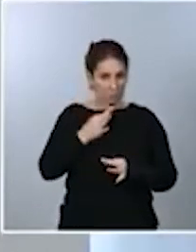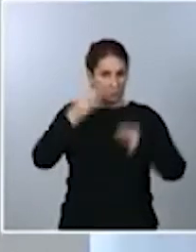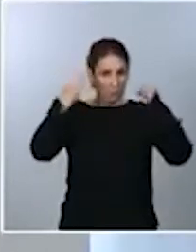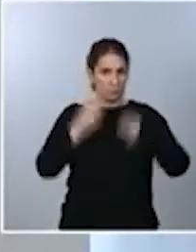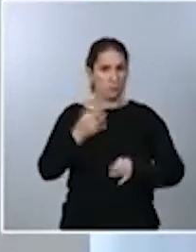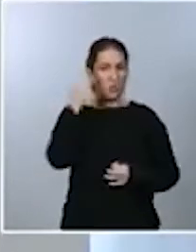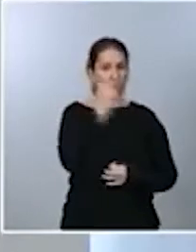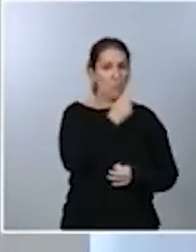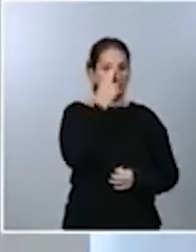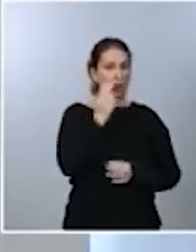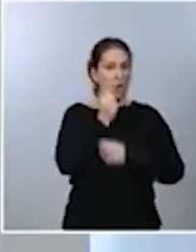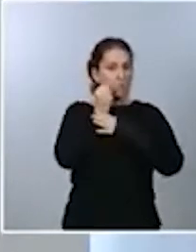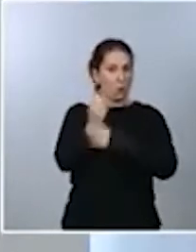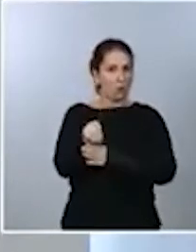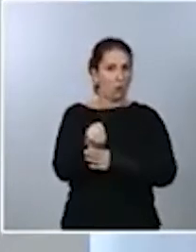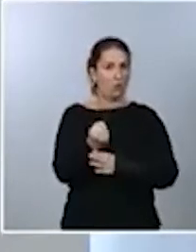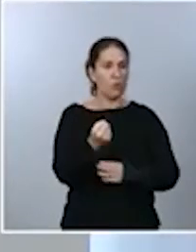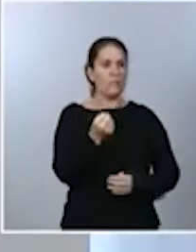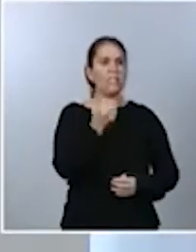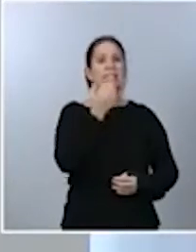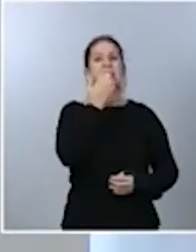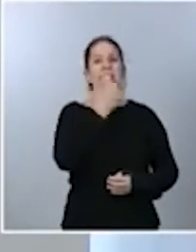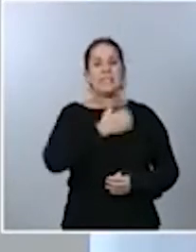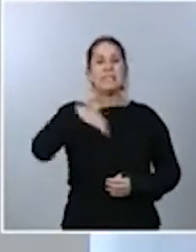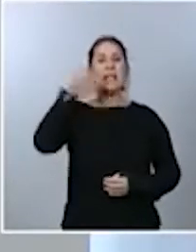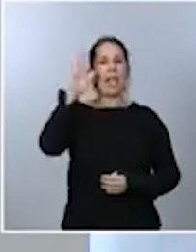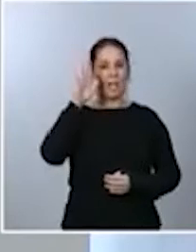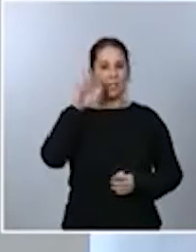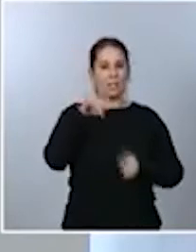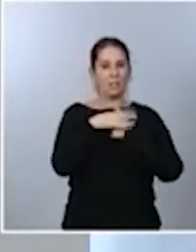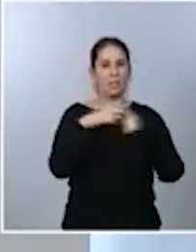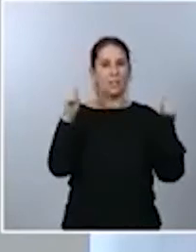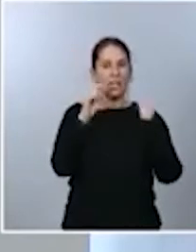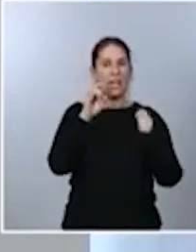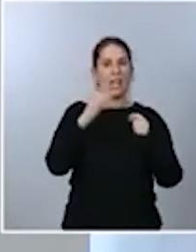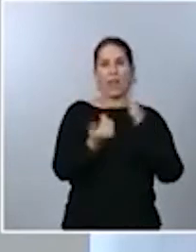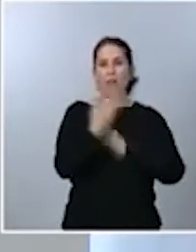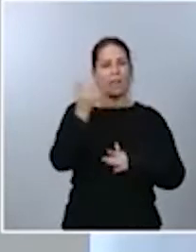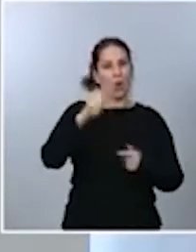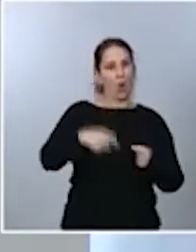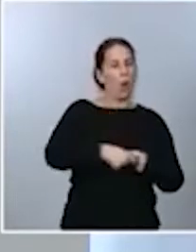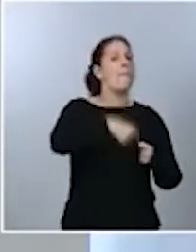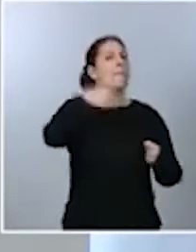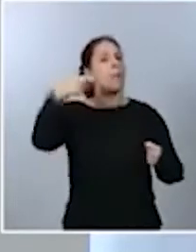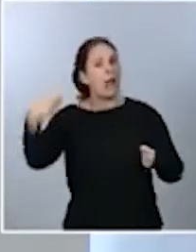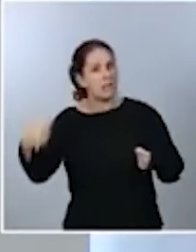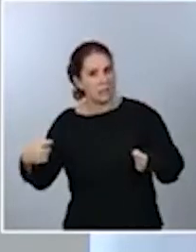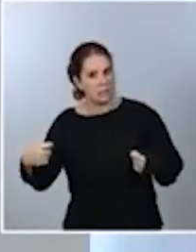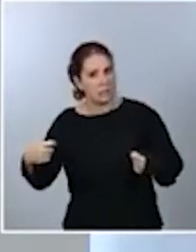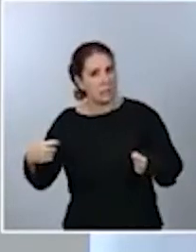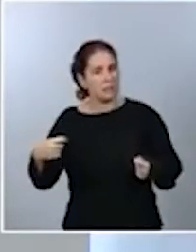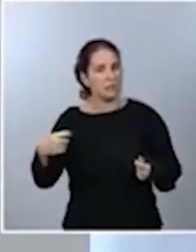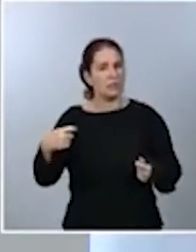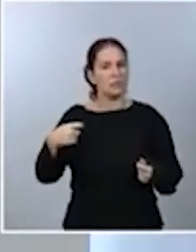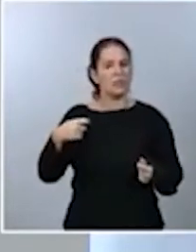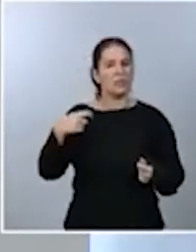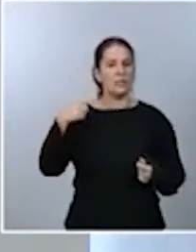el caso de que tuviera que extenderse más allá de 15 días y también habrá que discutir el ámbito territorial